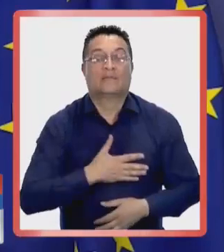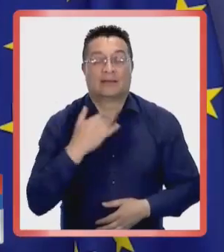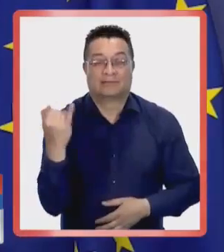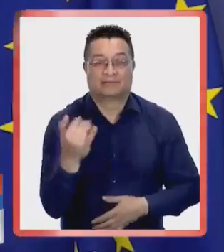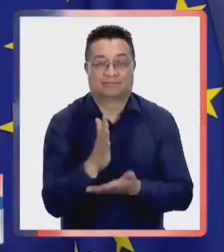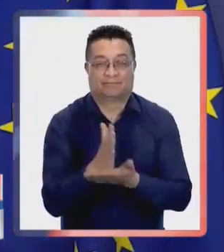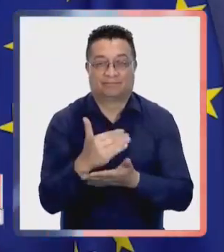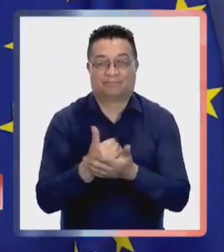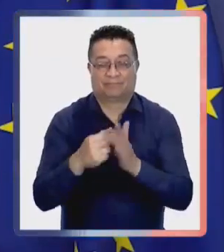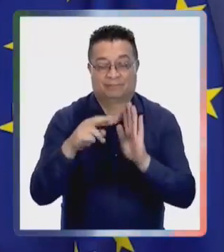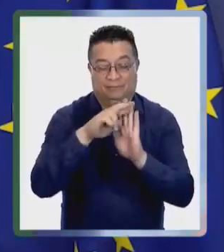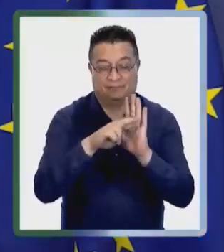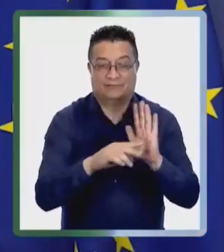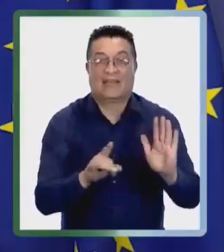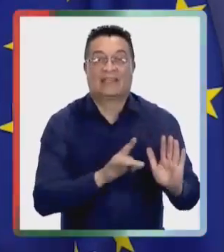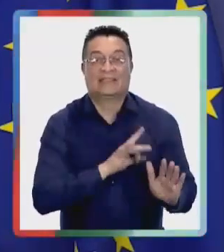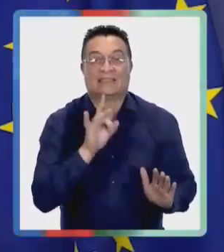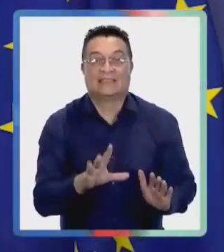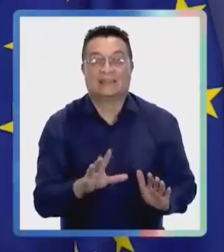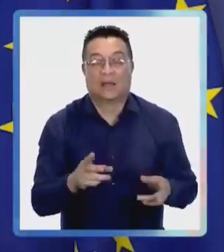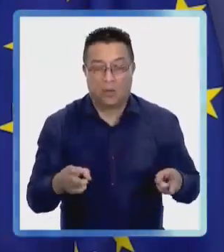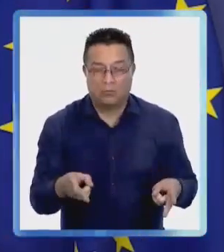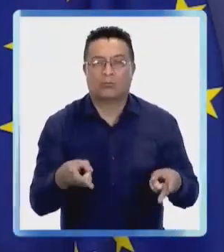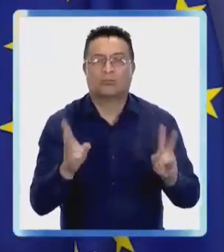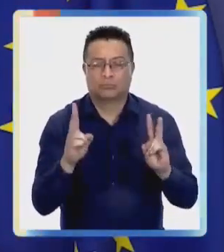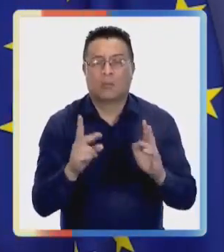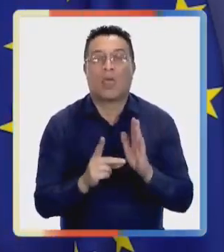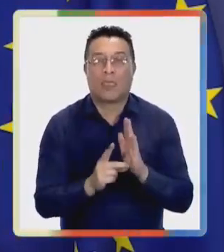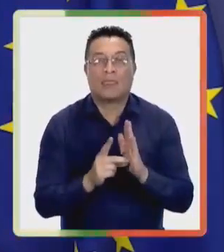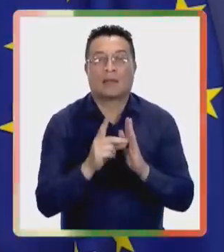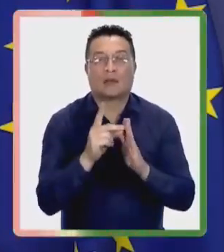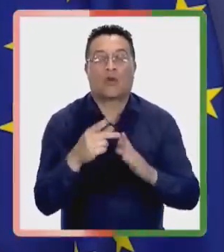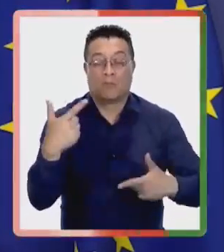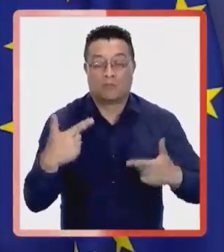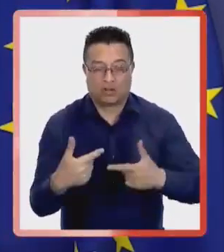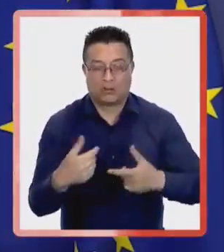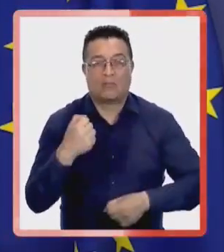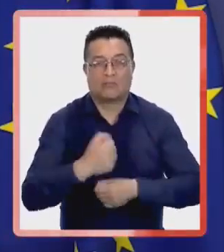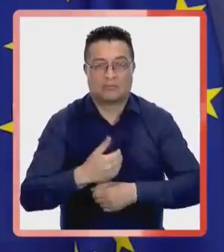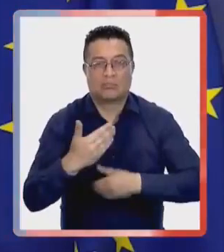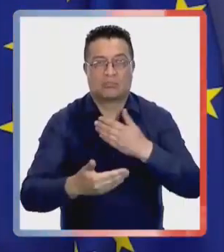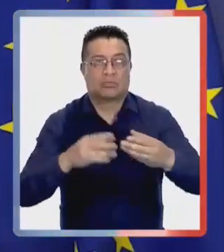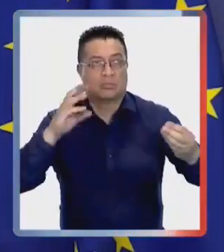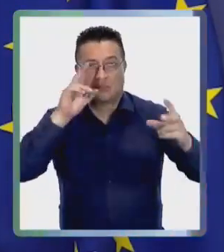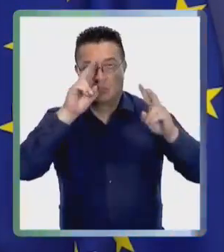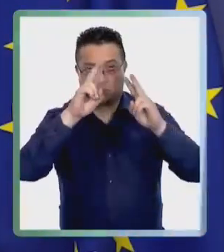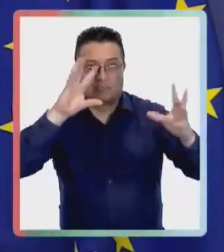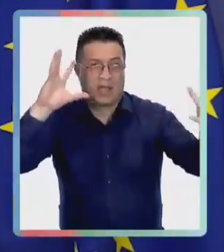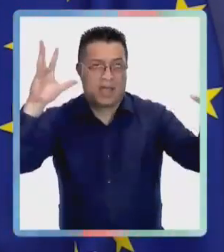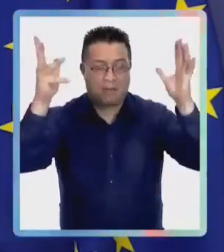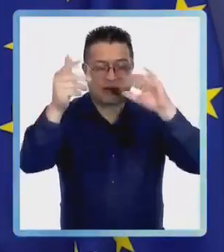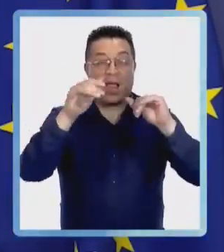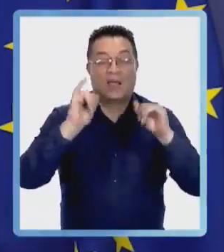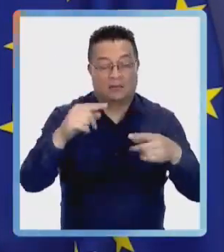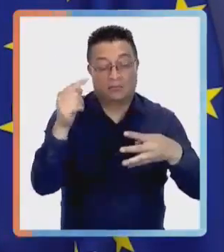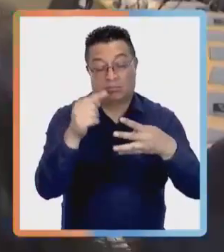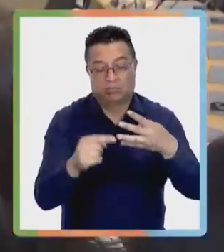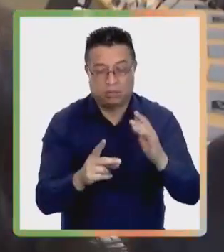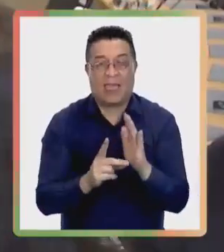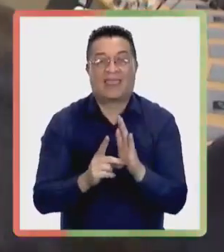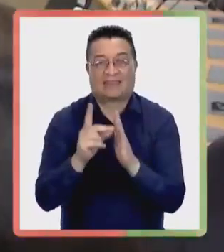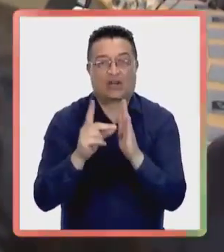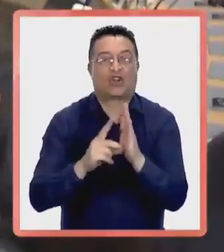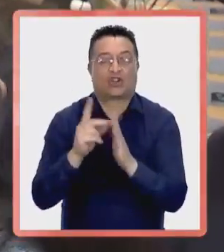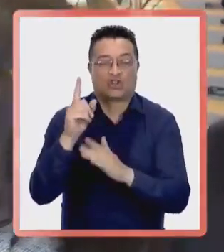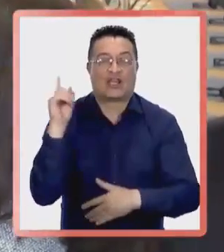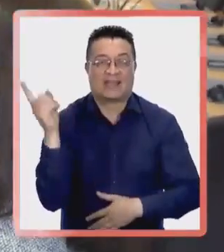con el objetivo de la política comercial chilena, de asegurar la autonomía estratégica y regulatoria del país, permitiendo el desarrollo de